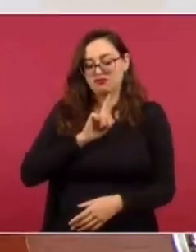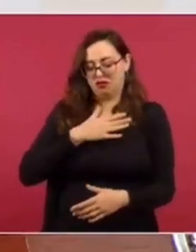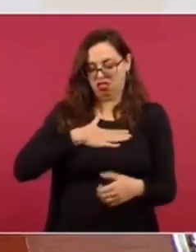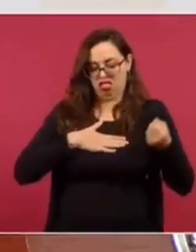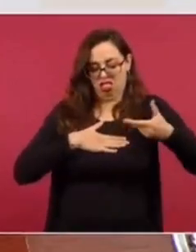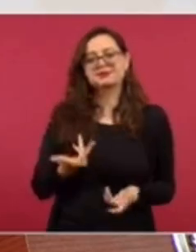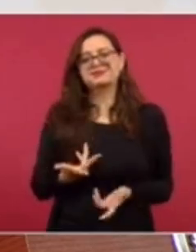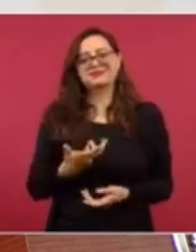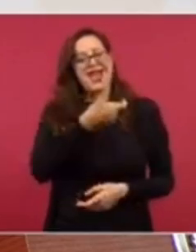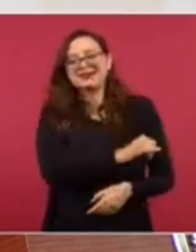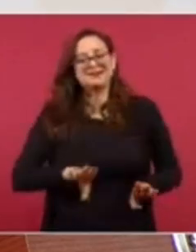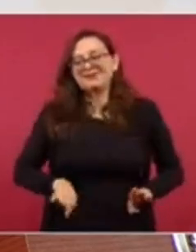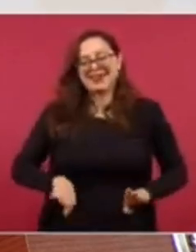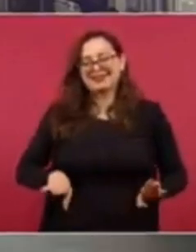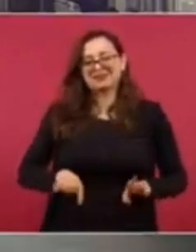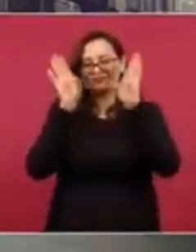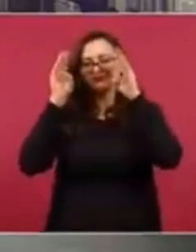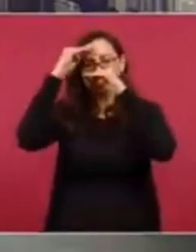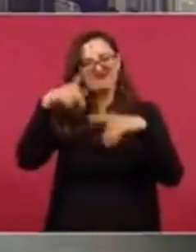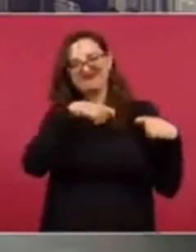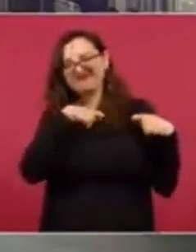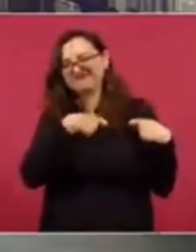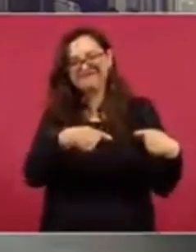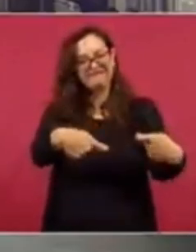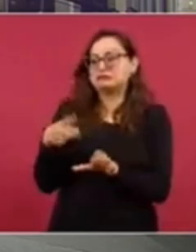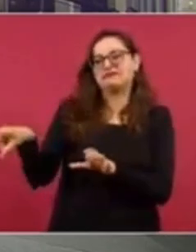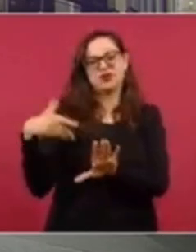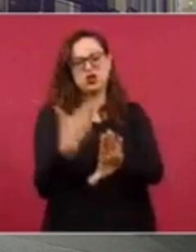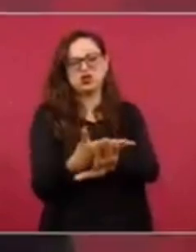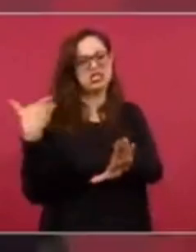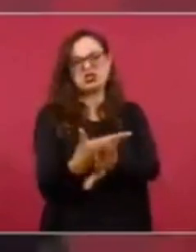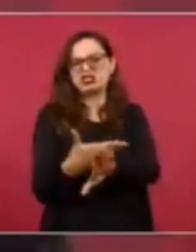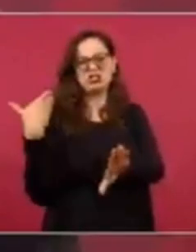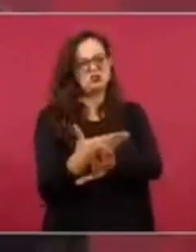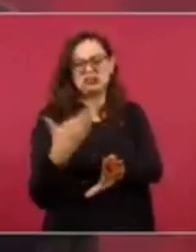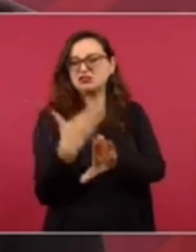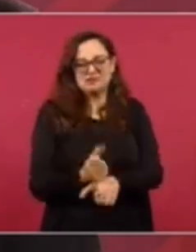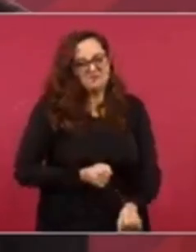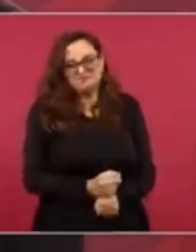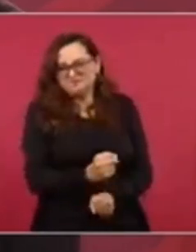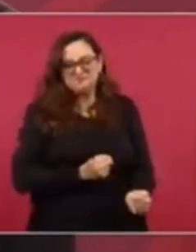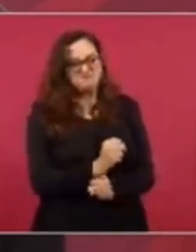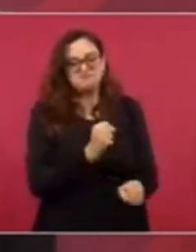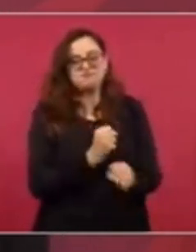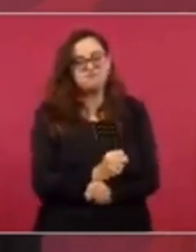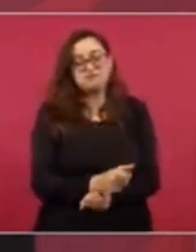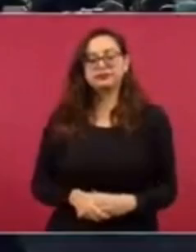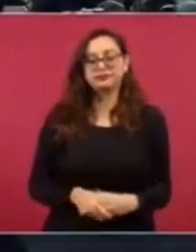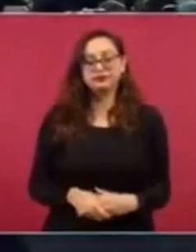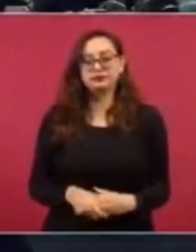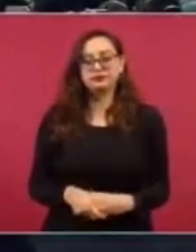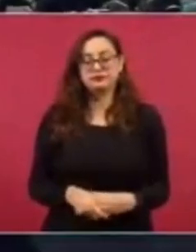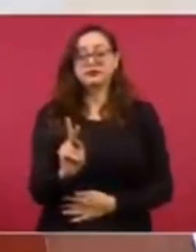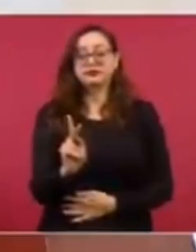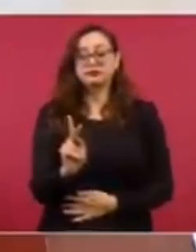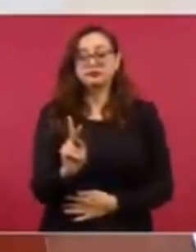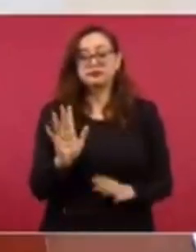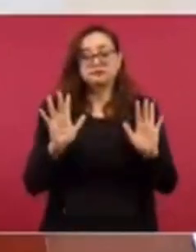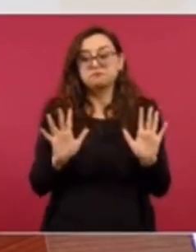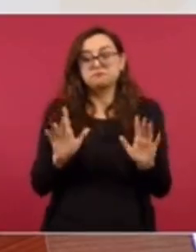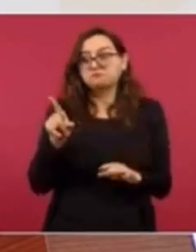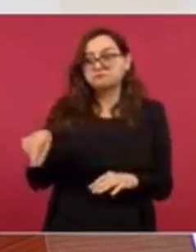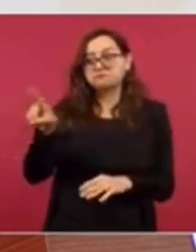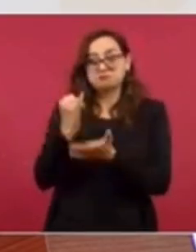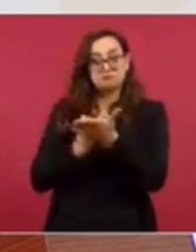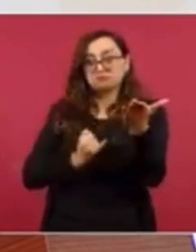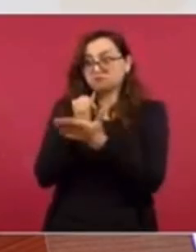estuvo siempre acosado, lo fueron debilitando hasta que lograron destituirlo. Pero es la decisión